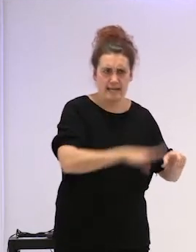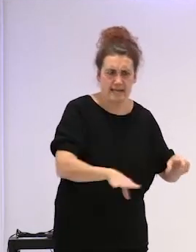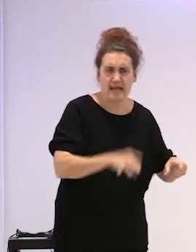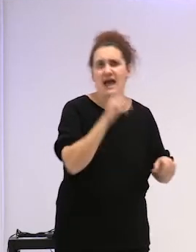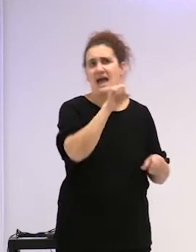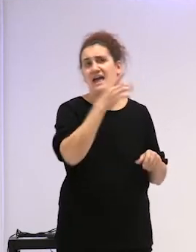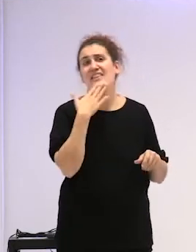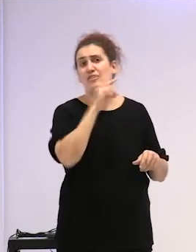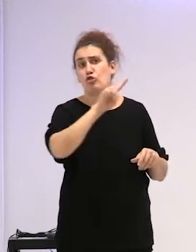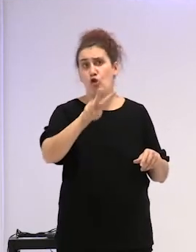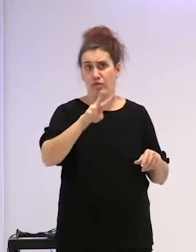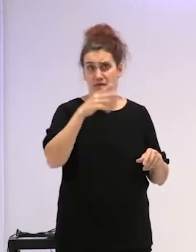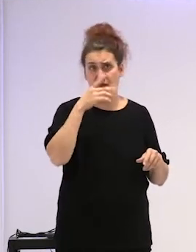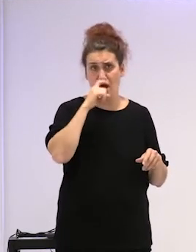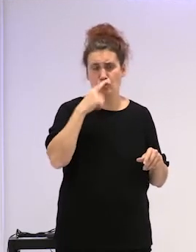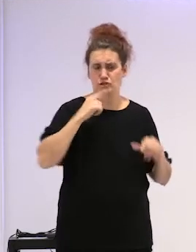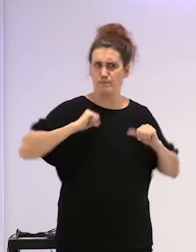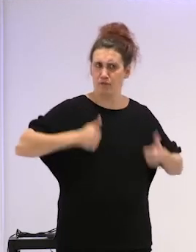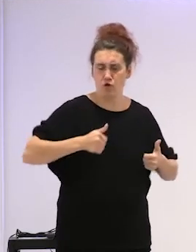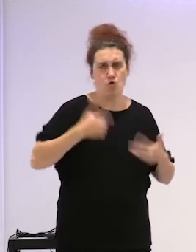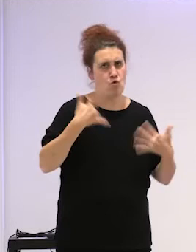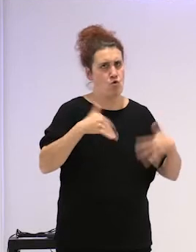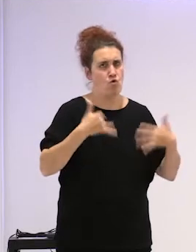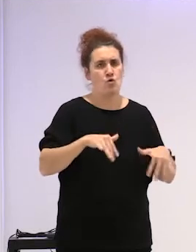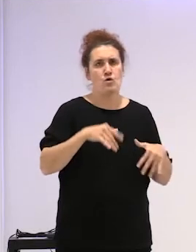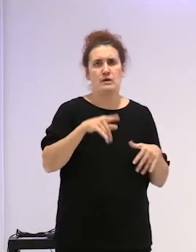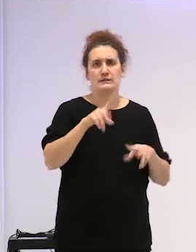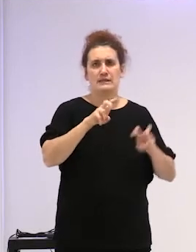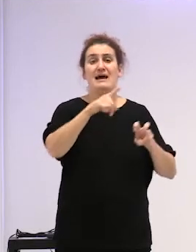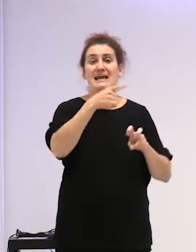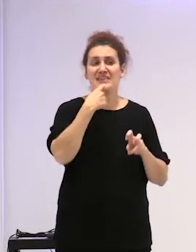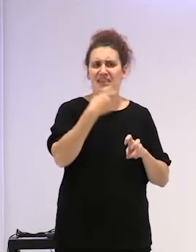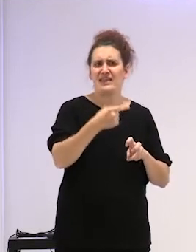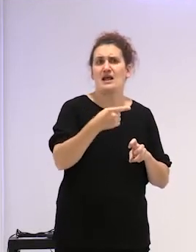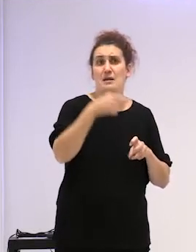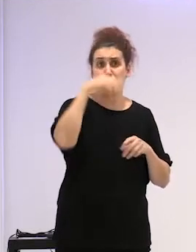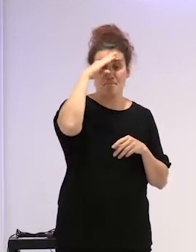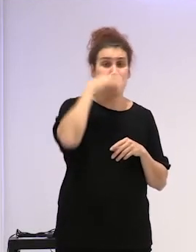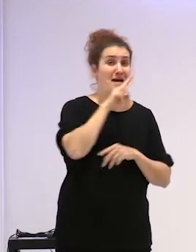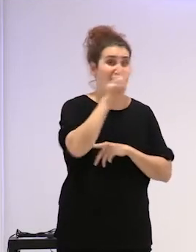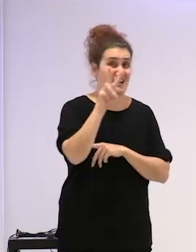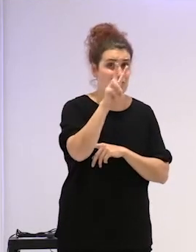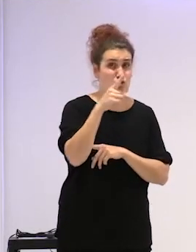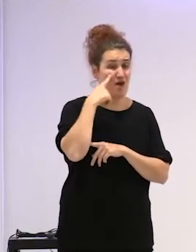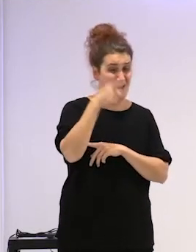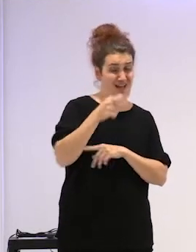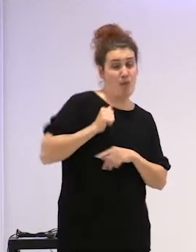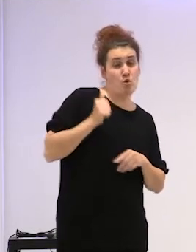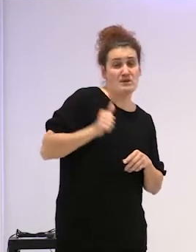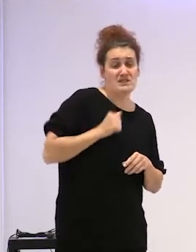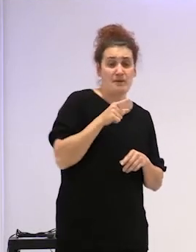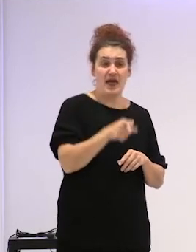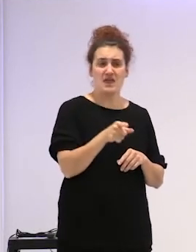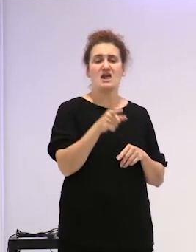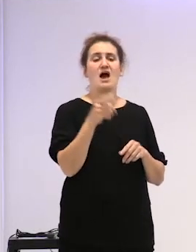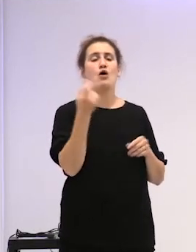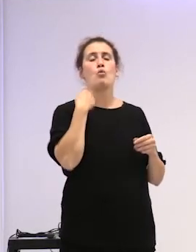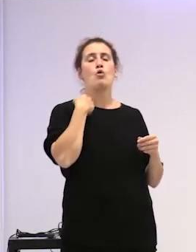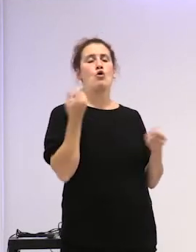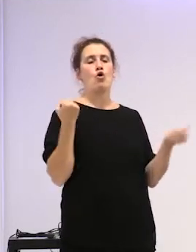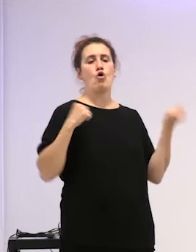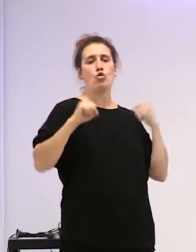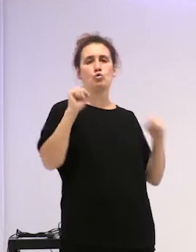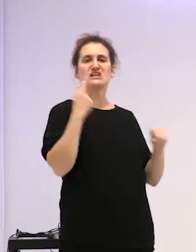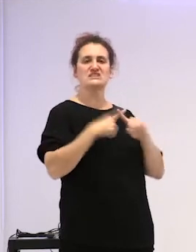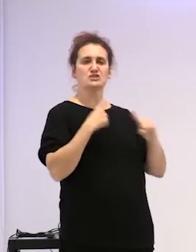se inició su infierno, y dice que el padrastro se aprovechó de que ella mostró conductas sexuales